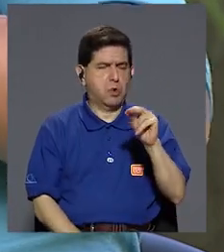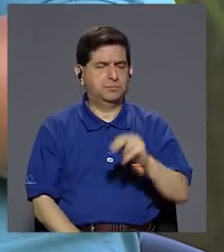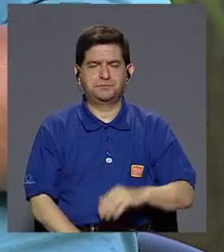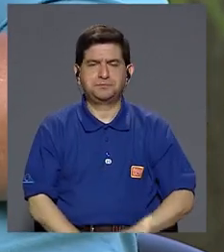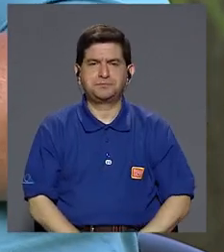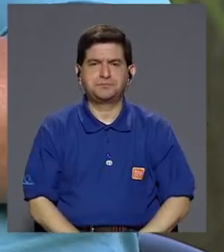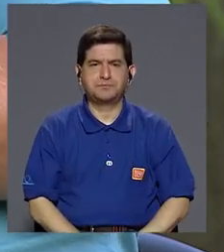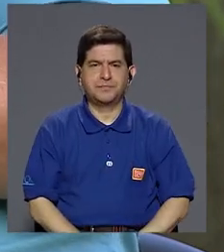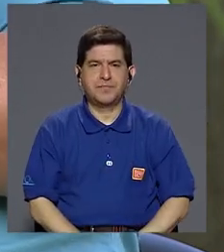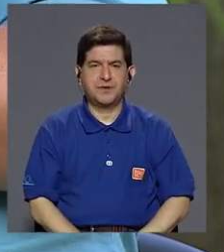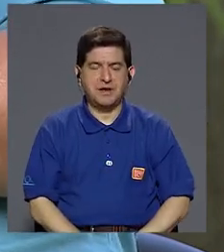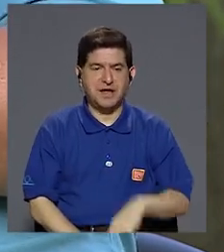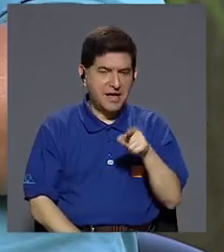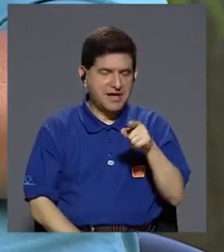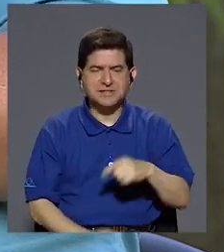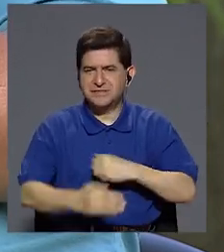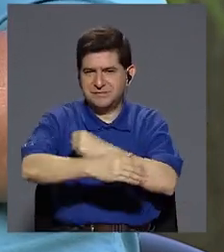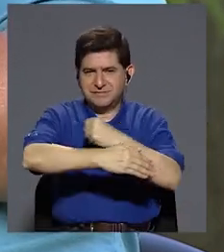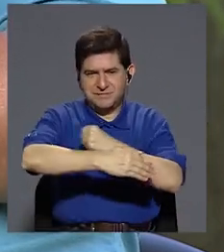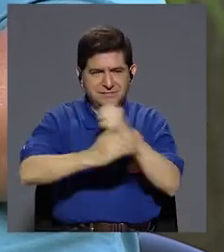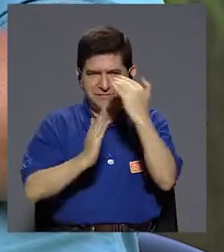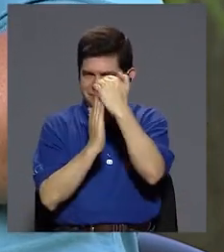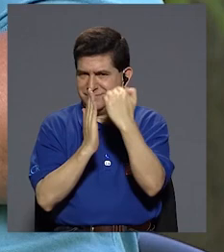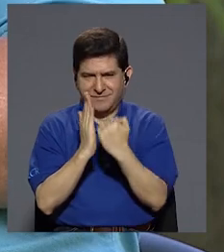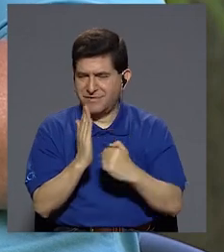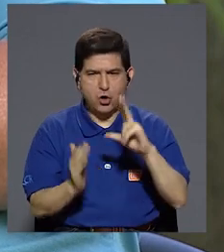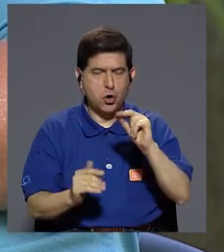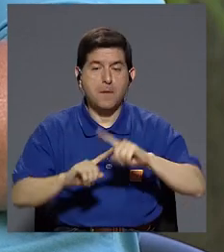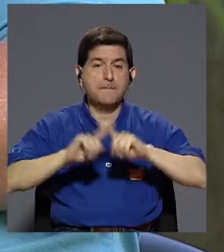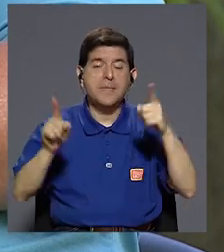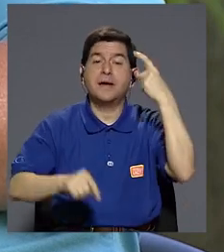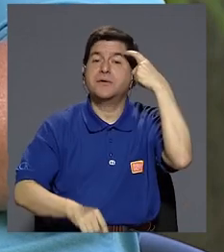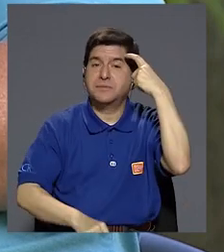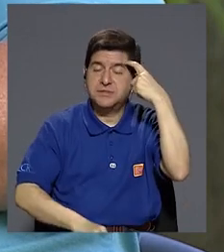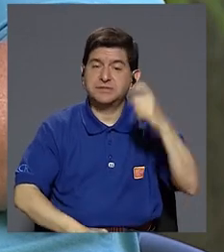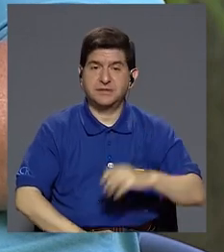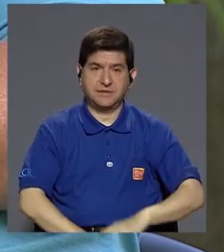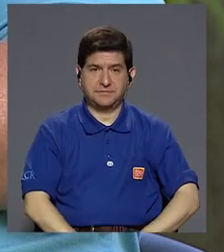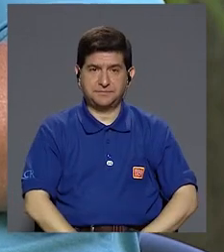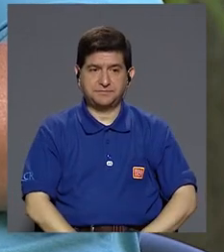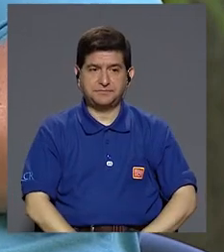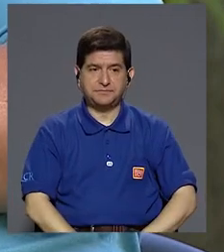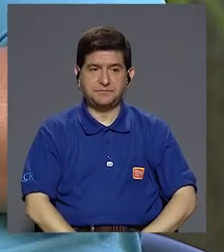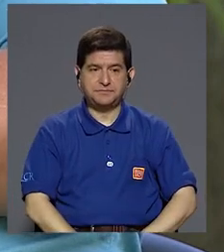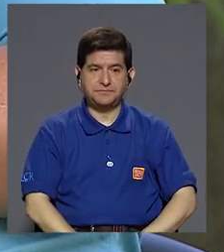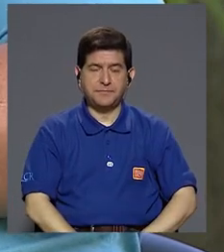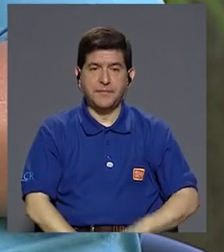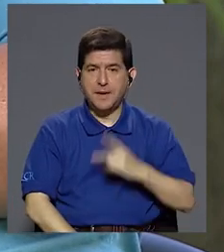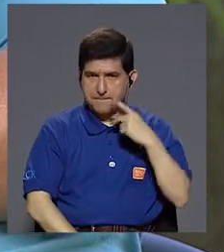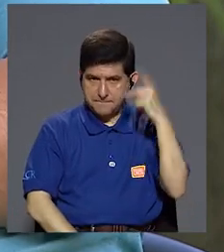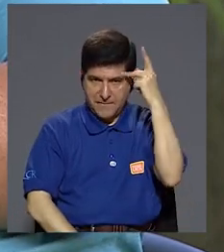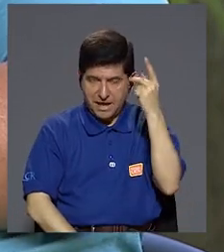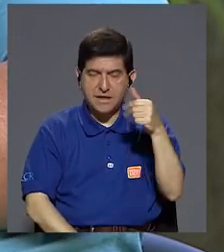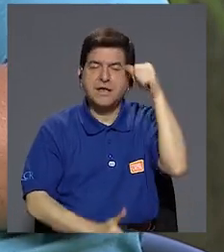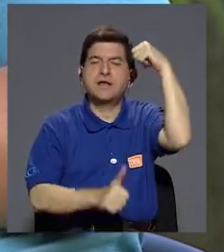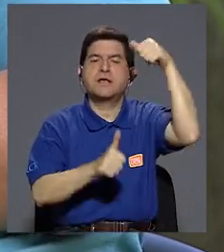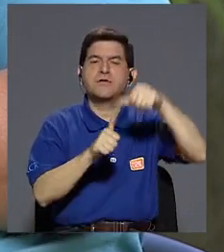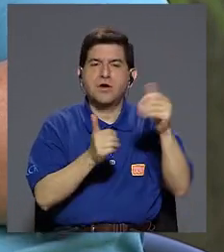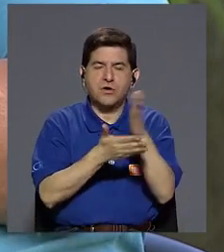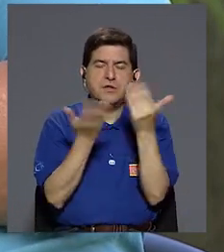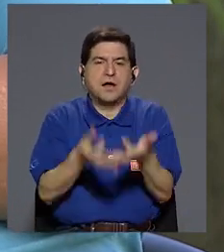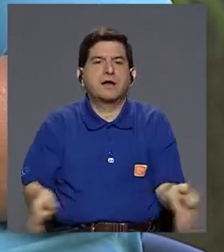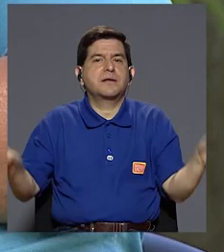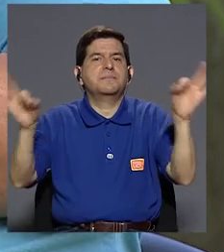Bueno, no venimos a dar una receta. Lo que pensamos es que papás y mamás no deben de olvidar algo